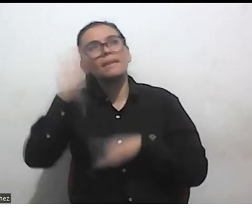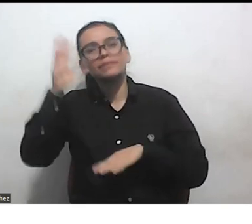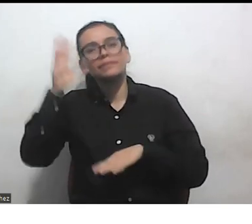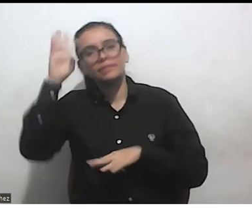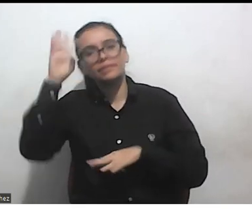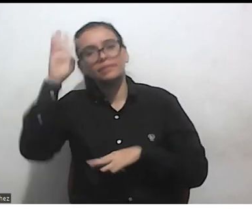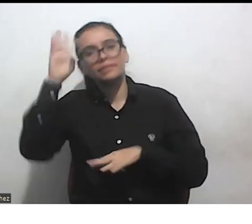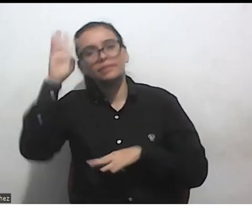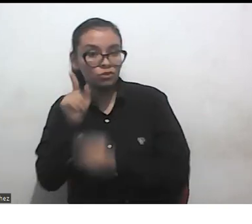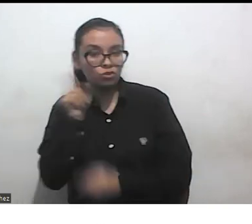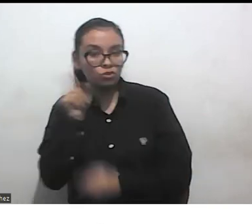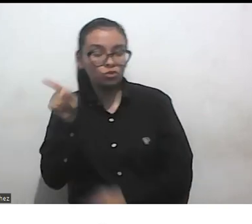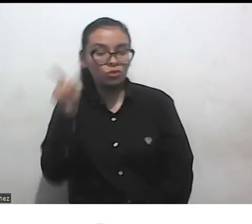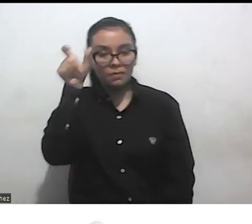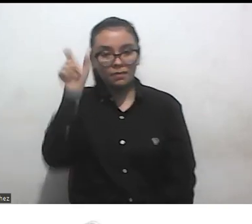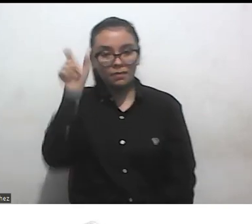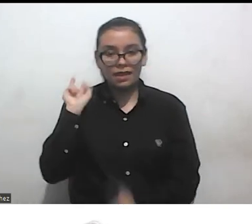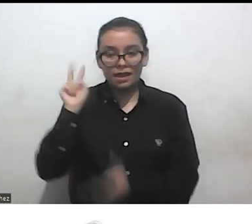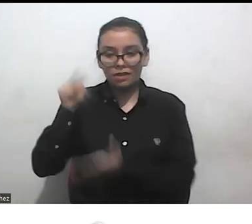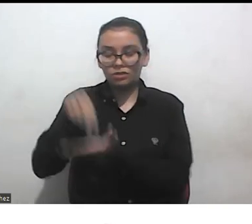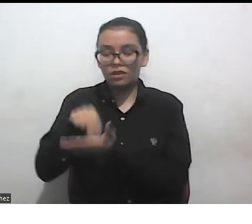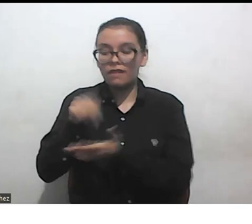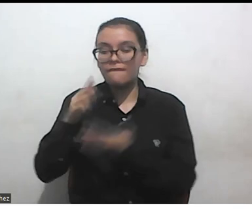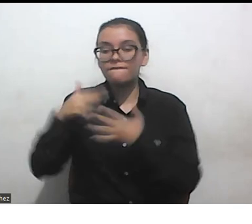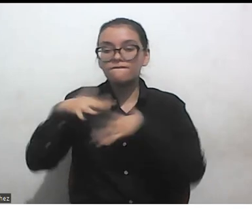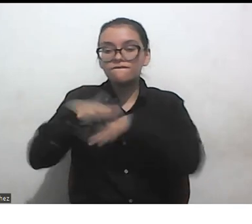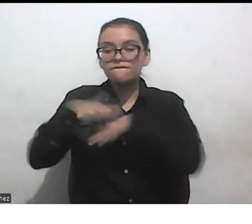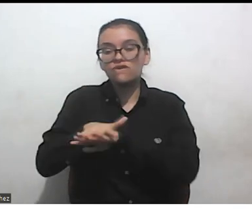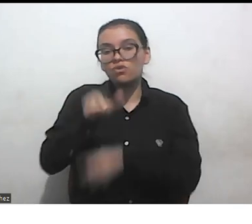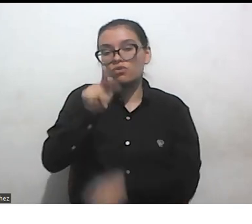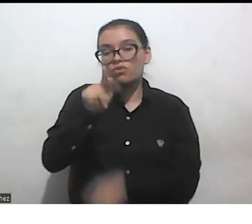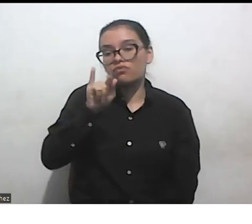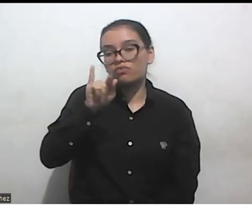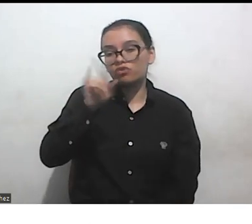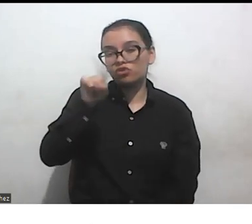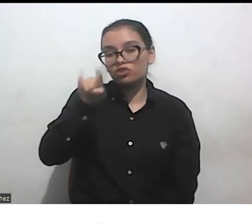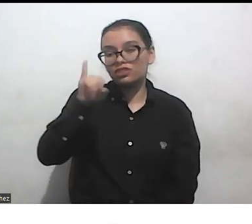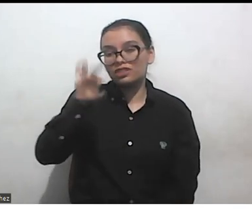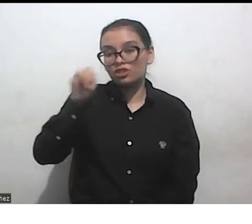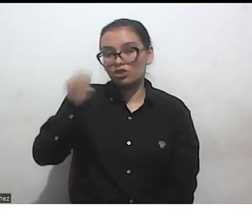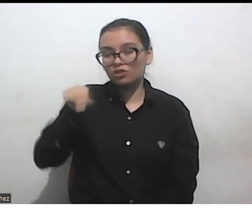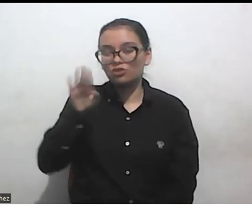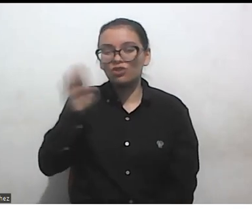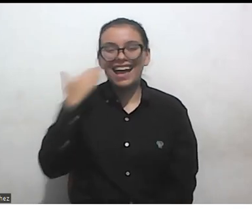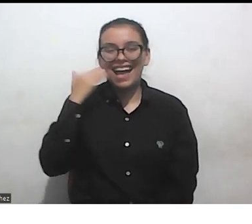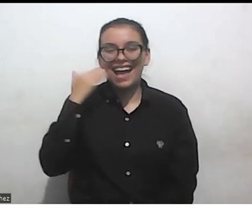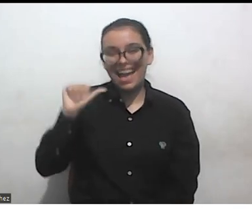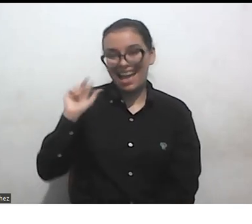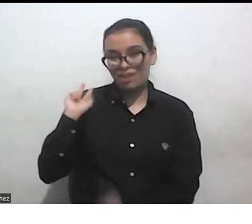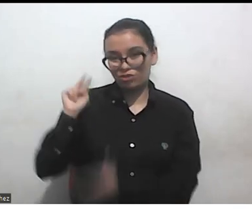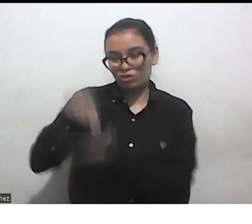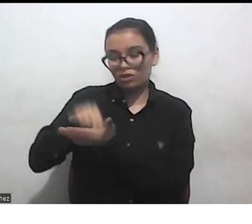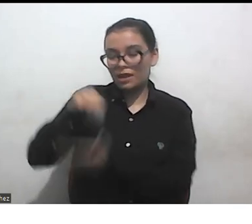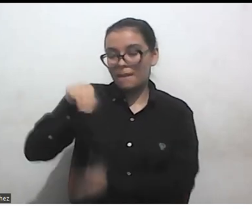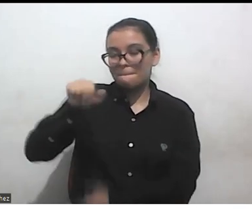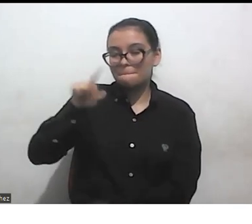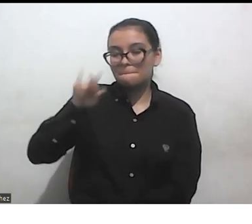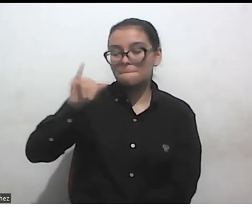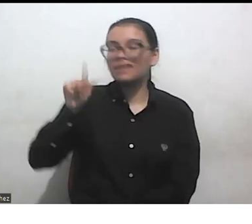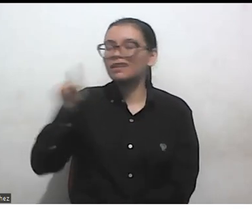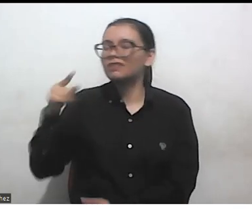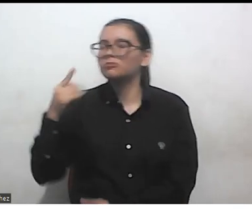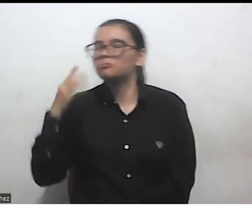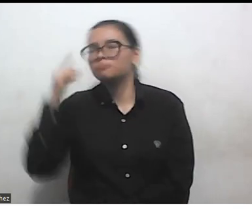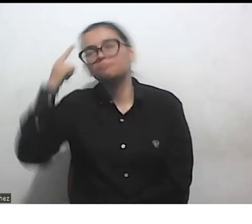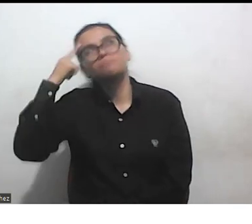definición de lógica de fusión de María Lugones, que a su vez ella se inspira en Odrelor, para